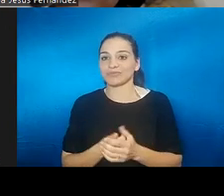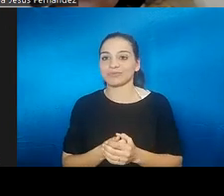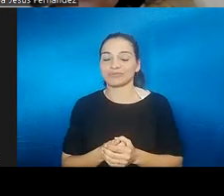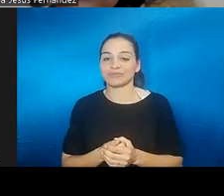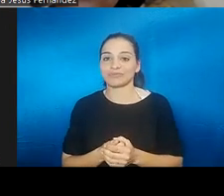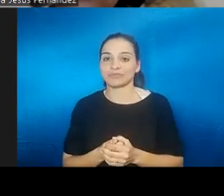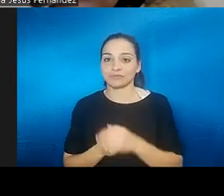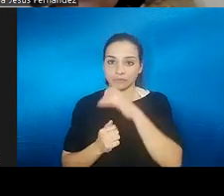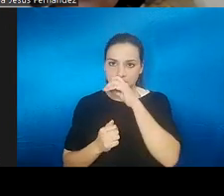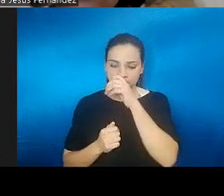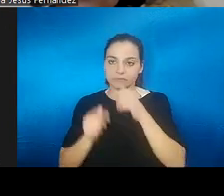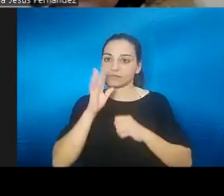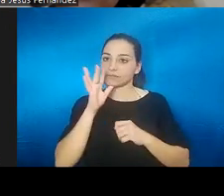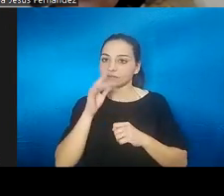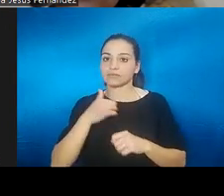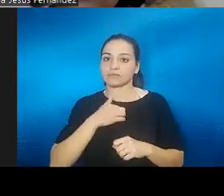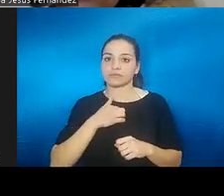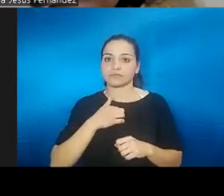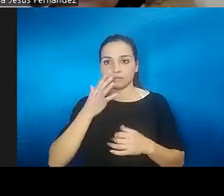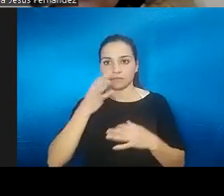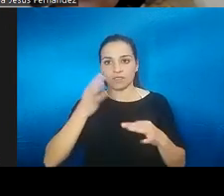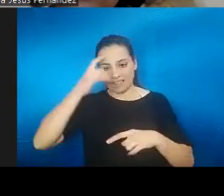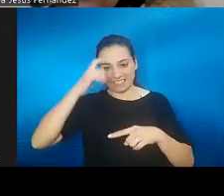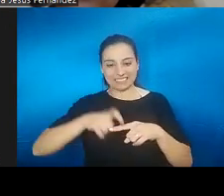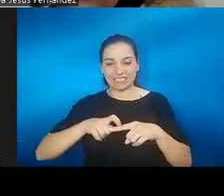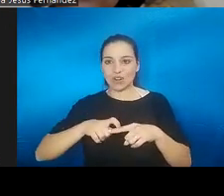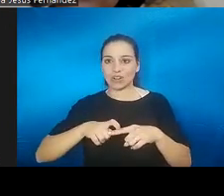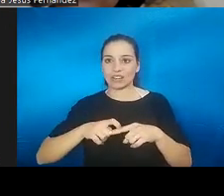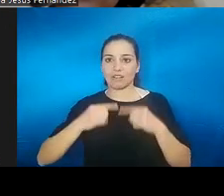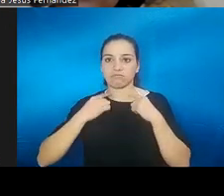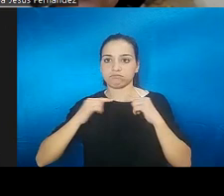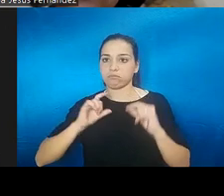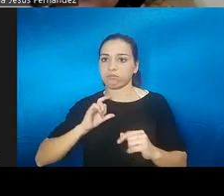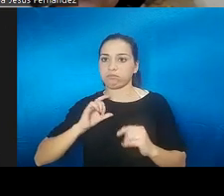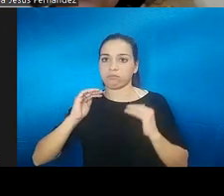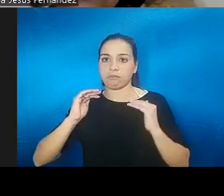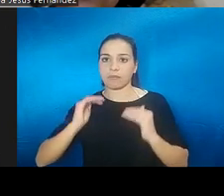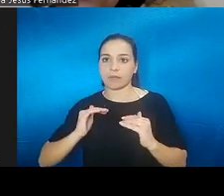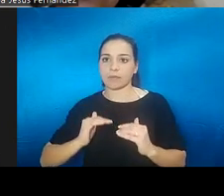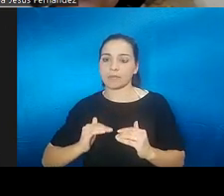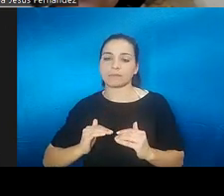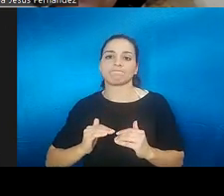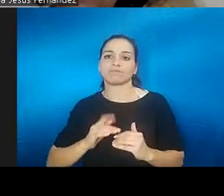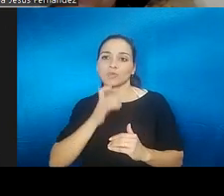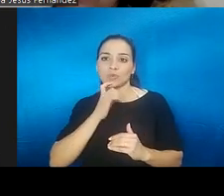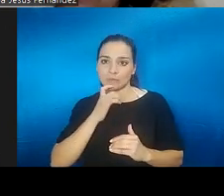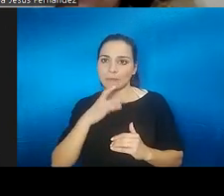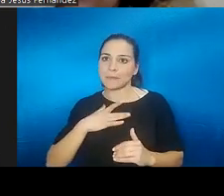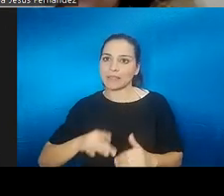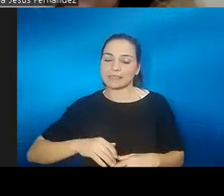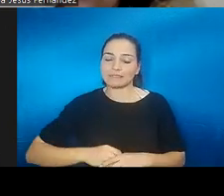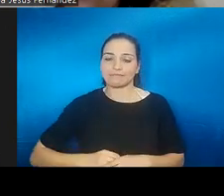¿Cómo puede ir generando una pérdida de seguridad psicológica? Y al final, incluso, como